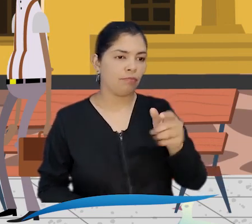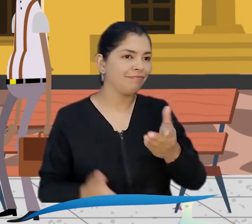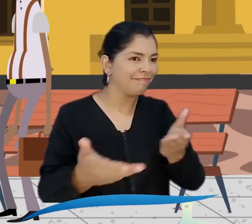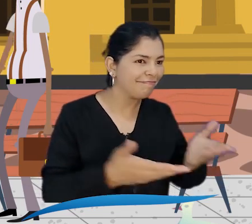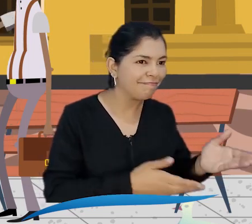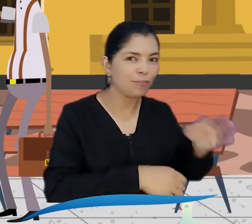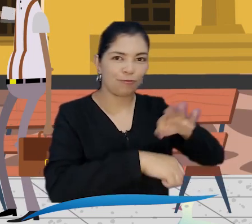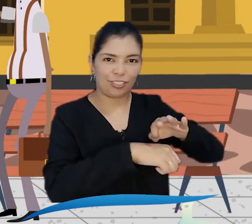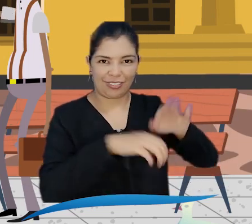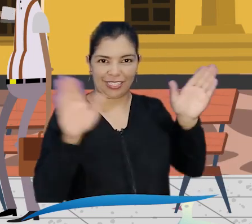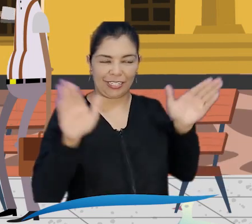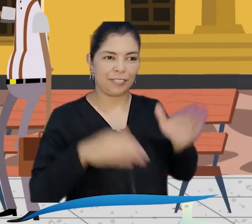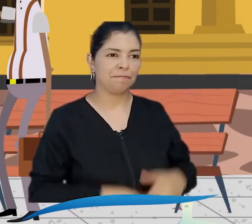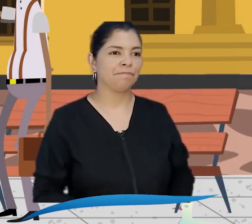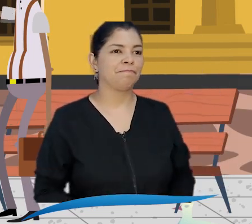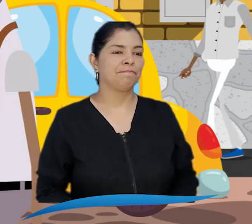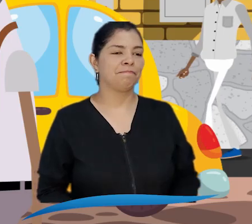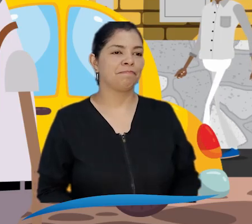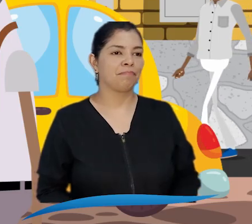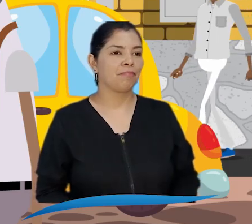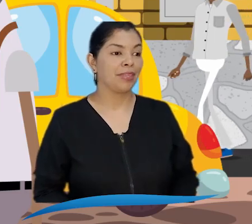y les da la bienvenida al municipio.